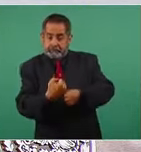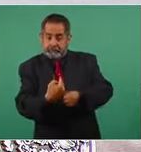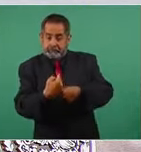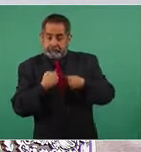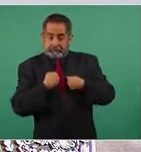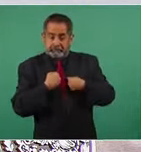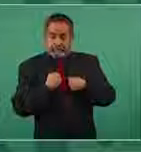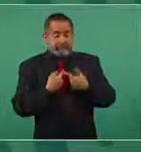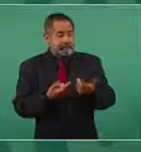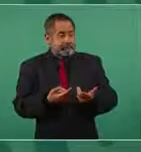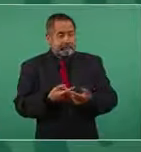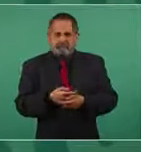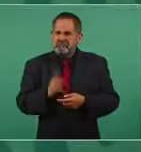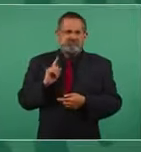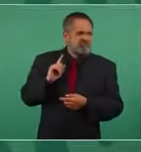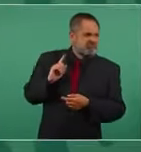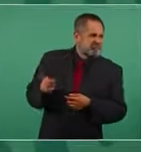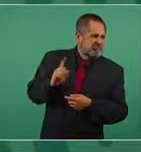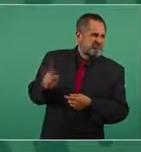acusándome